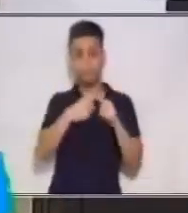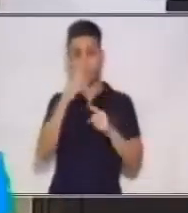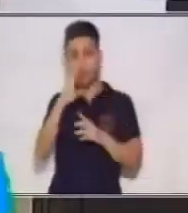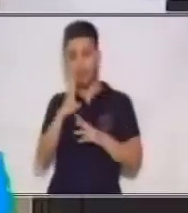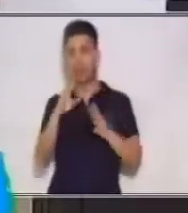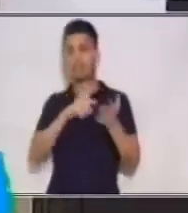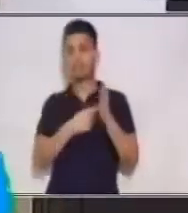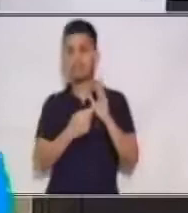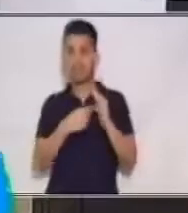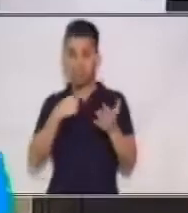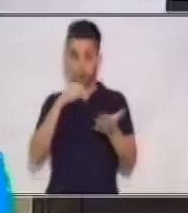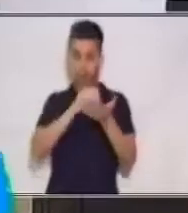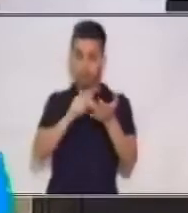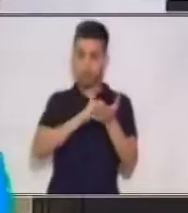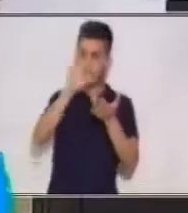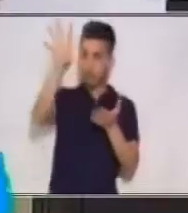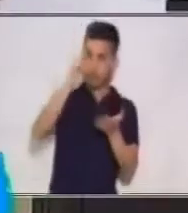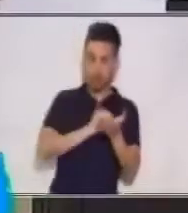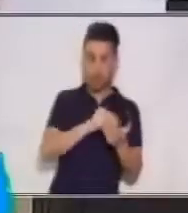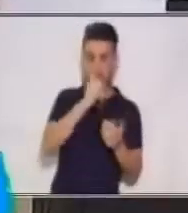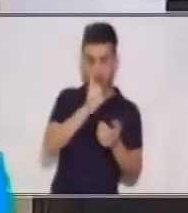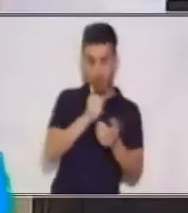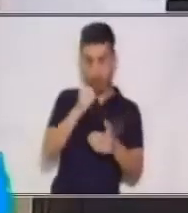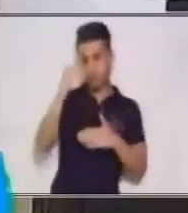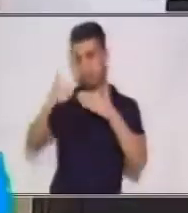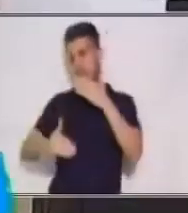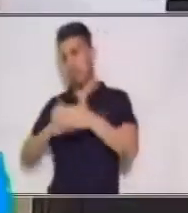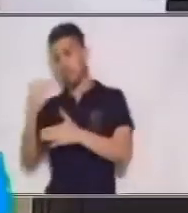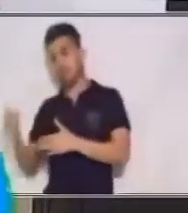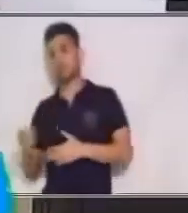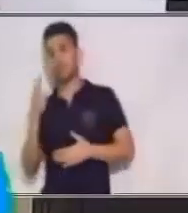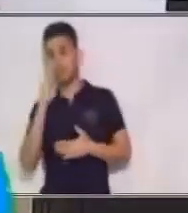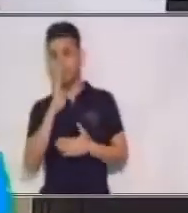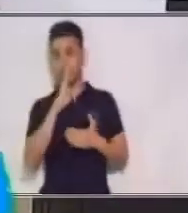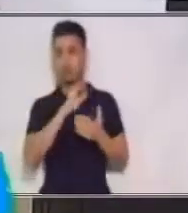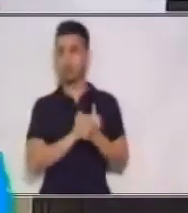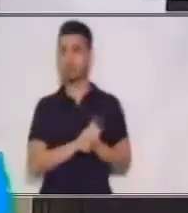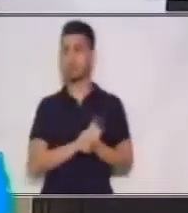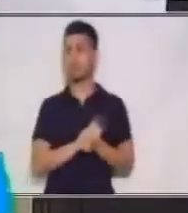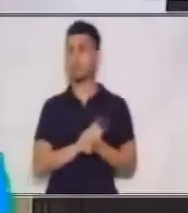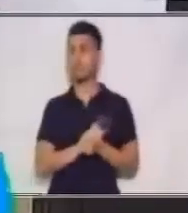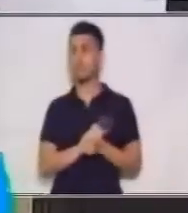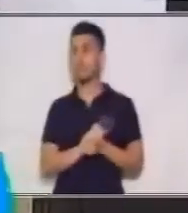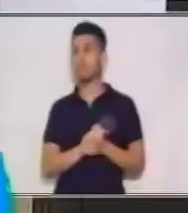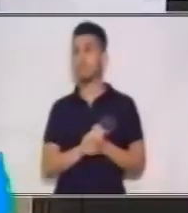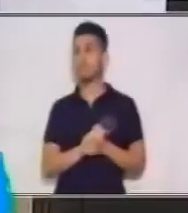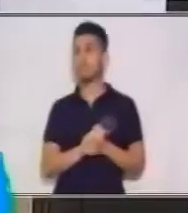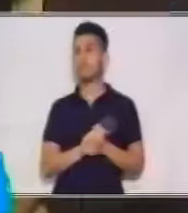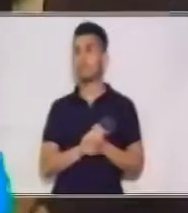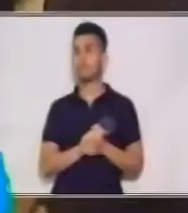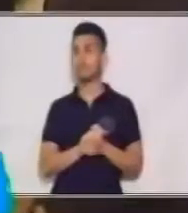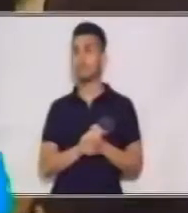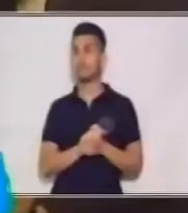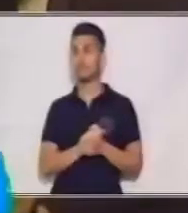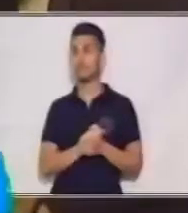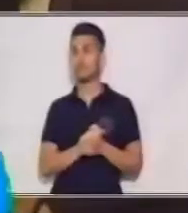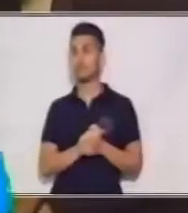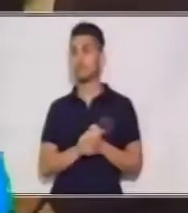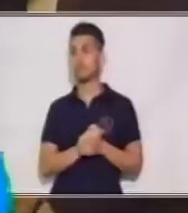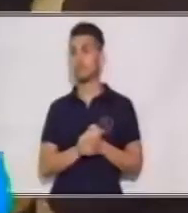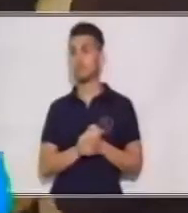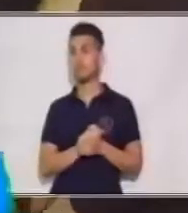escribo los elementos de A y luego los elementos de B. Tengo 1,